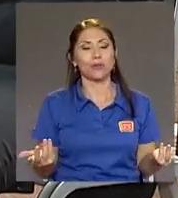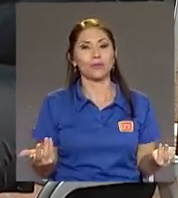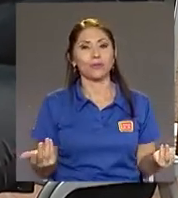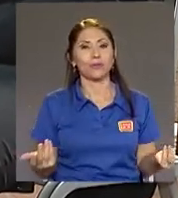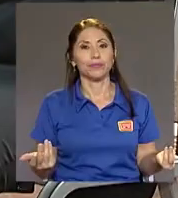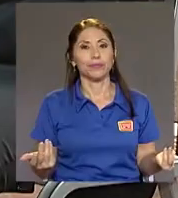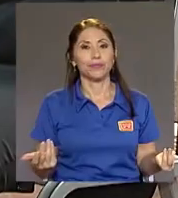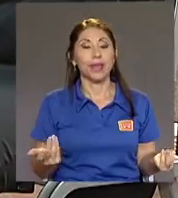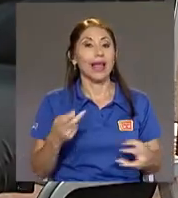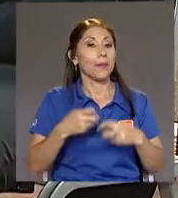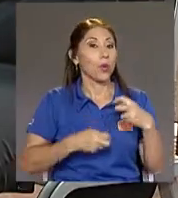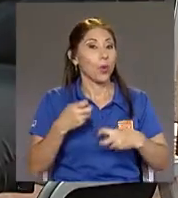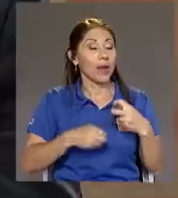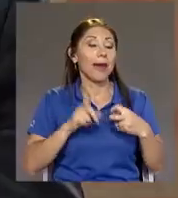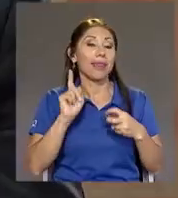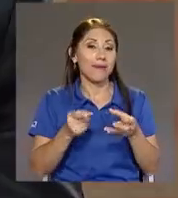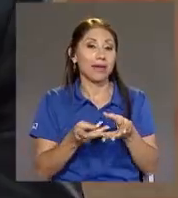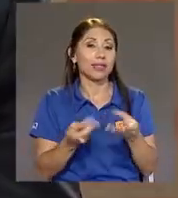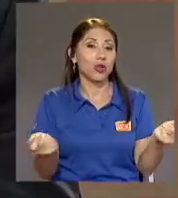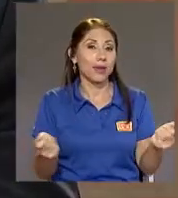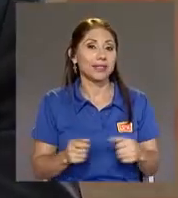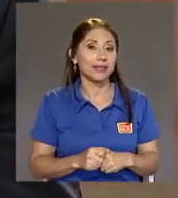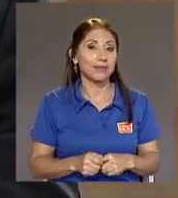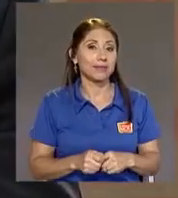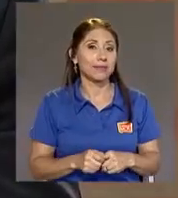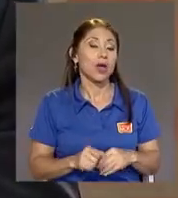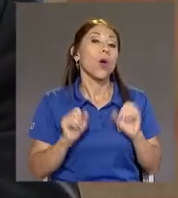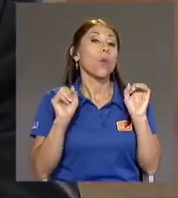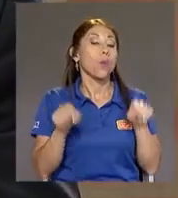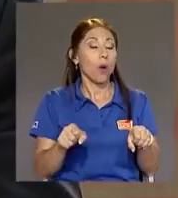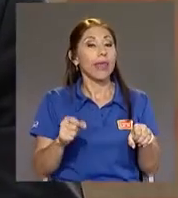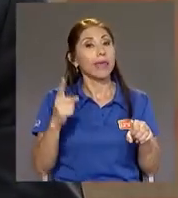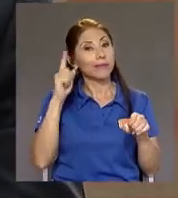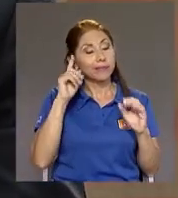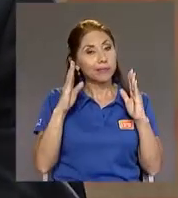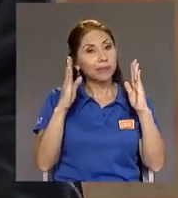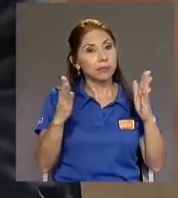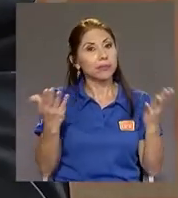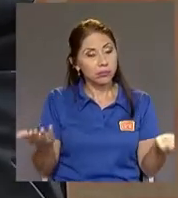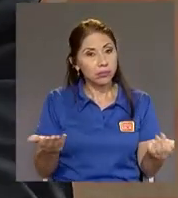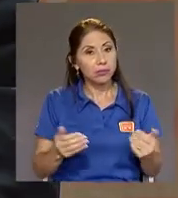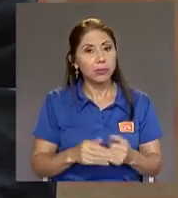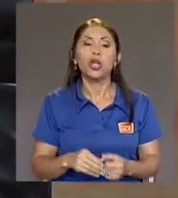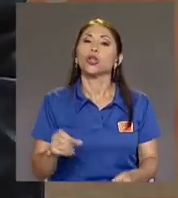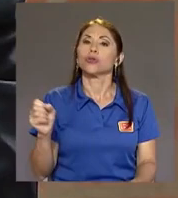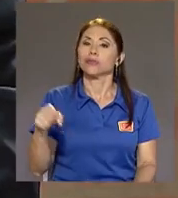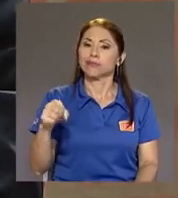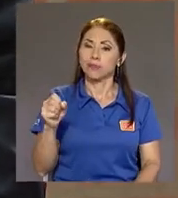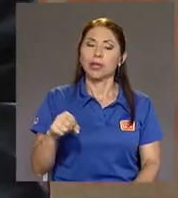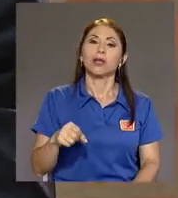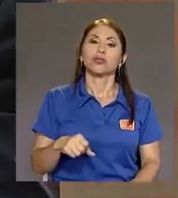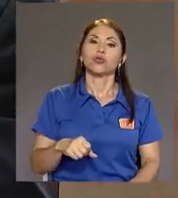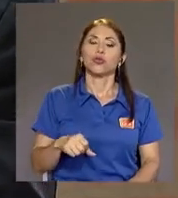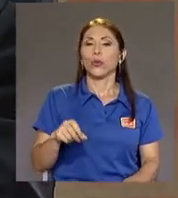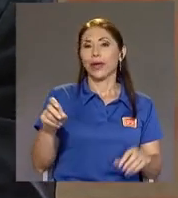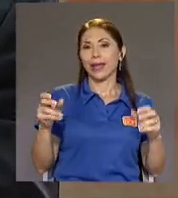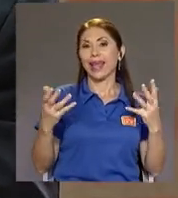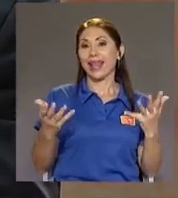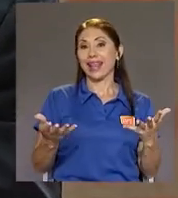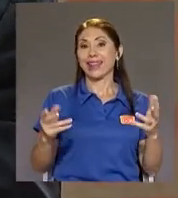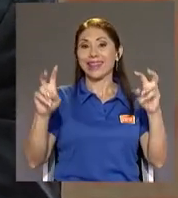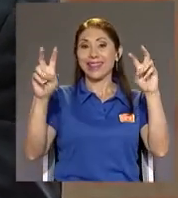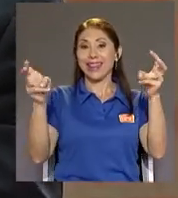El problema Debe resolverse O debe tomarse medidas Claro Y de hecho Bueno El tema es